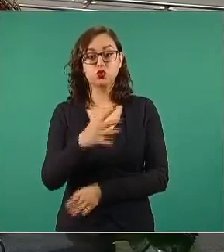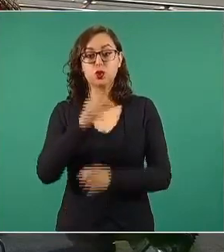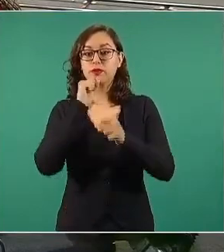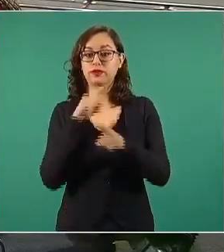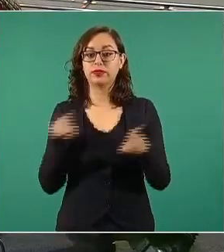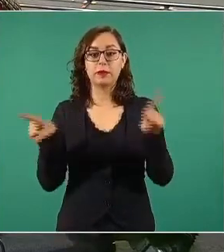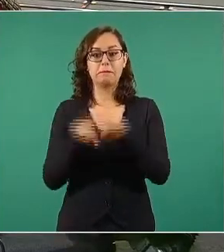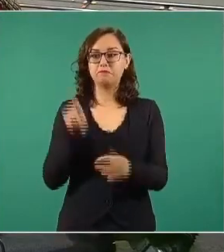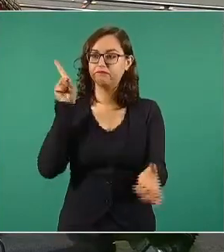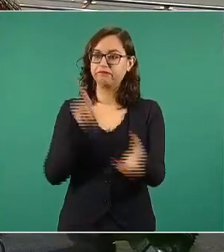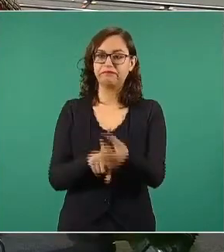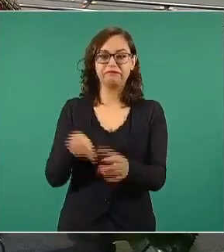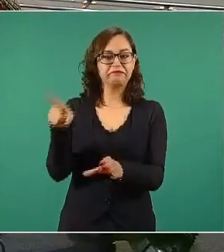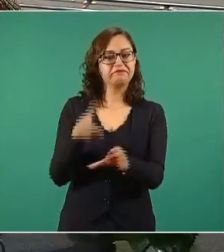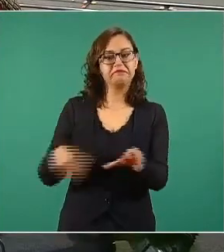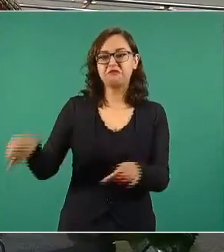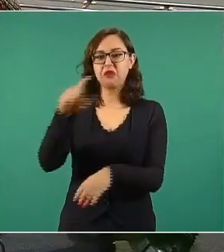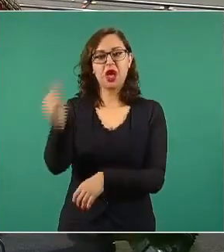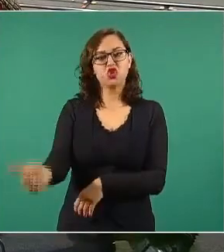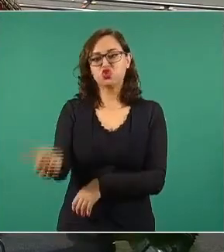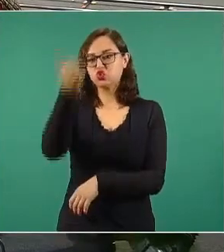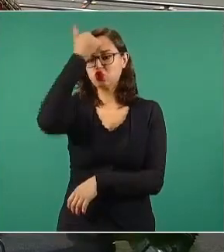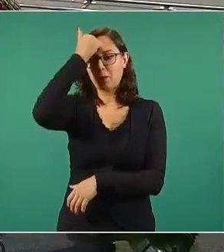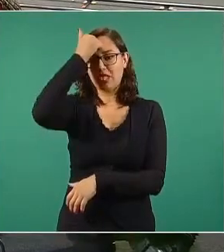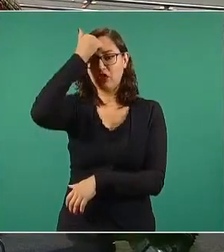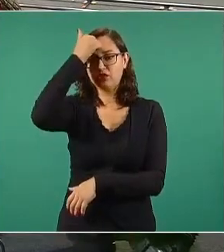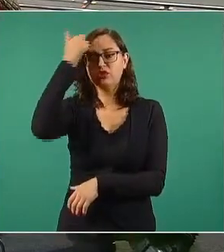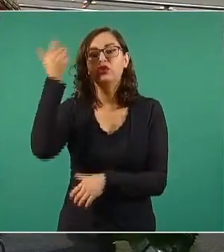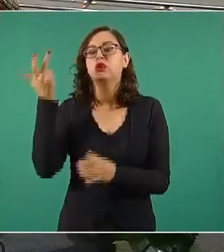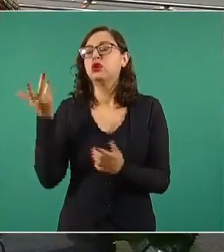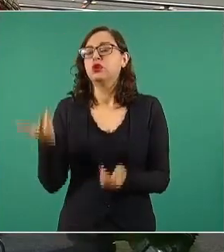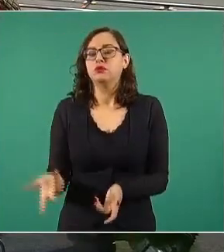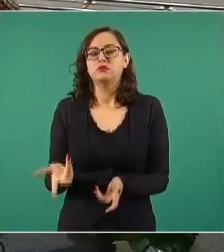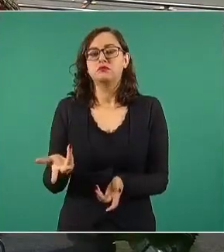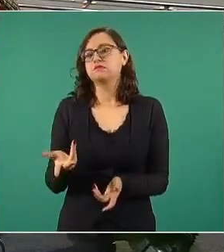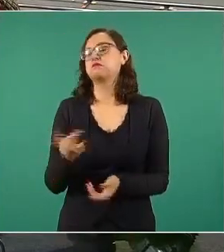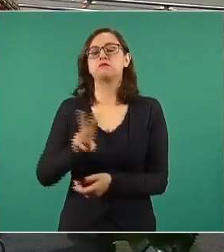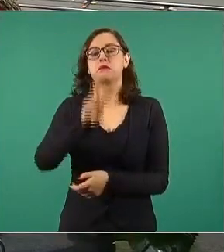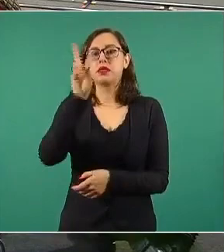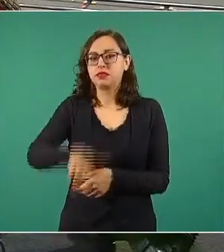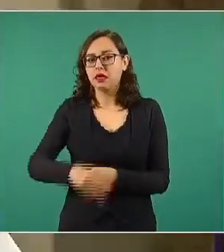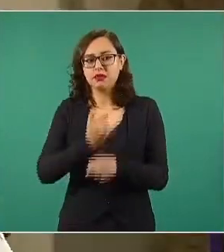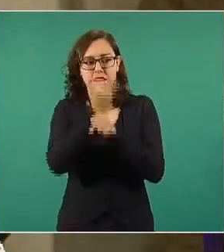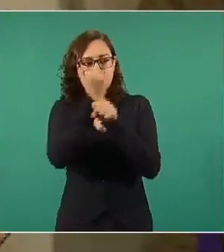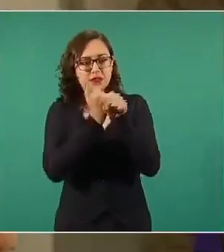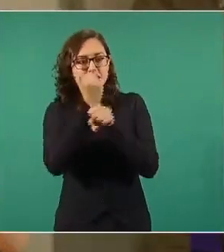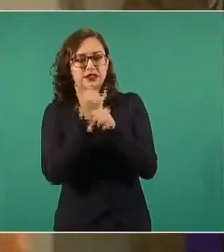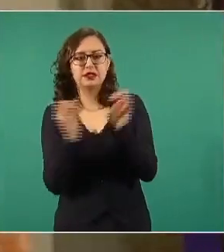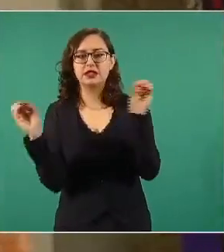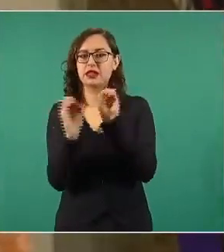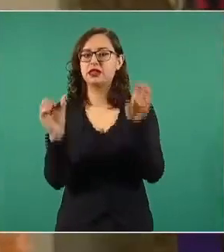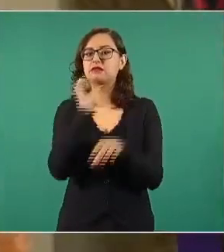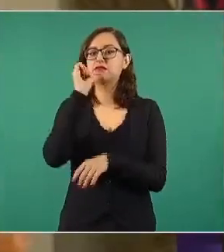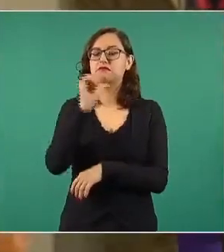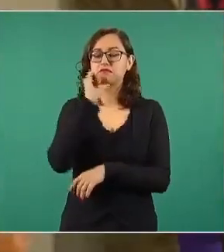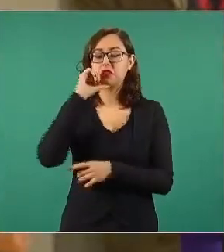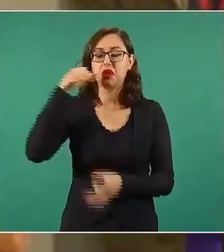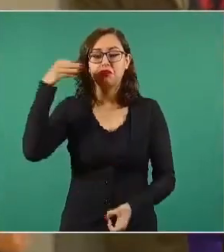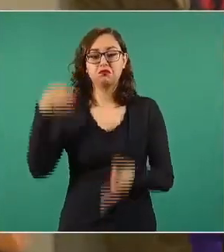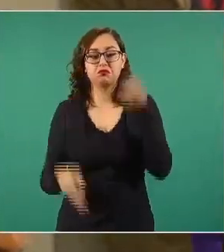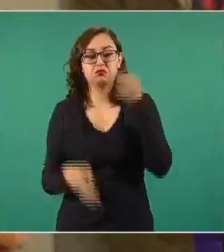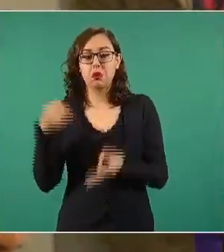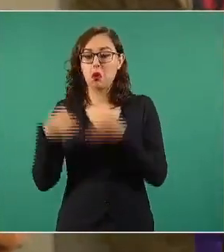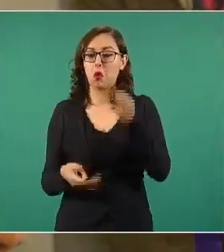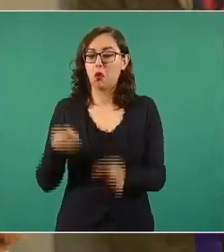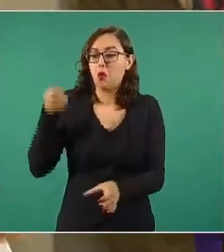de estupidez. No hay investigaciones. Los jueces son de consigna. Ahí